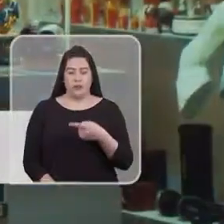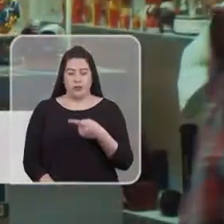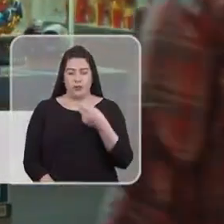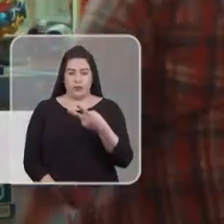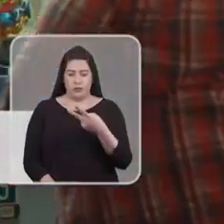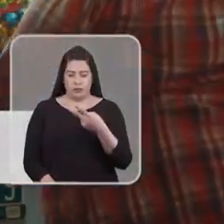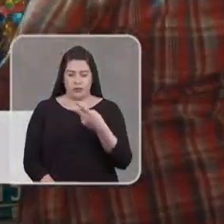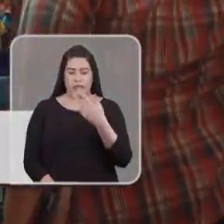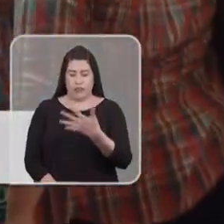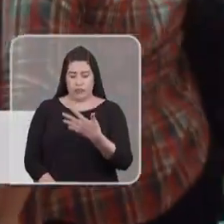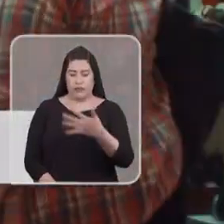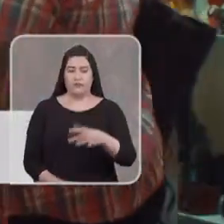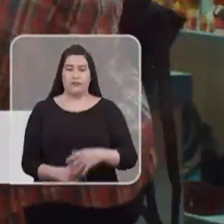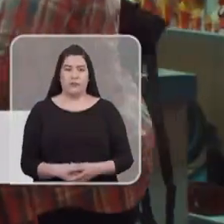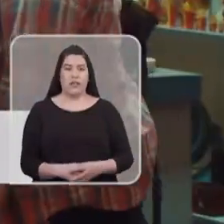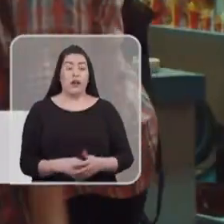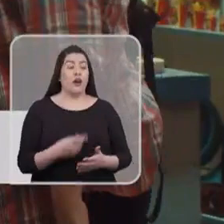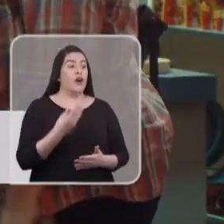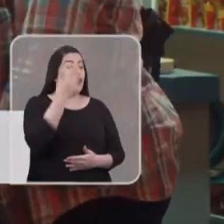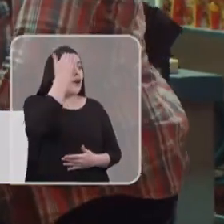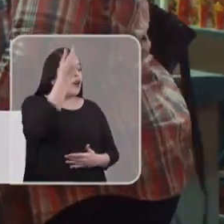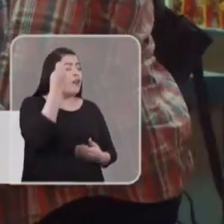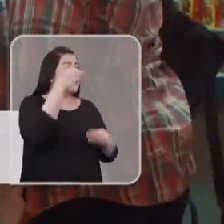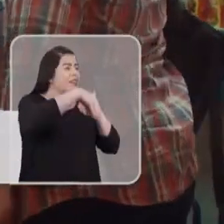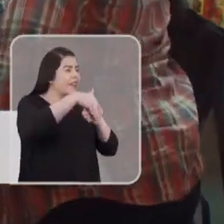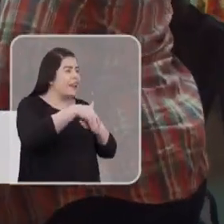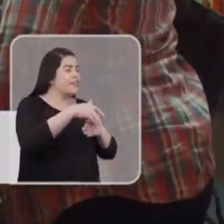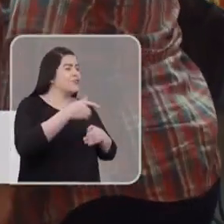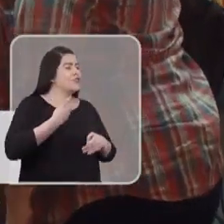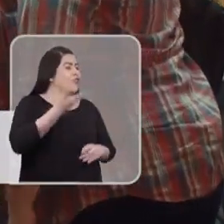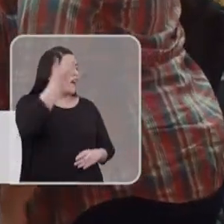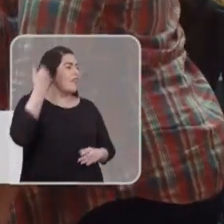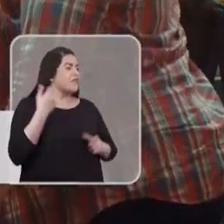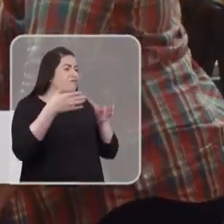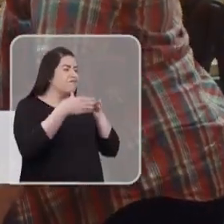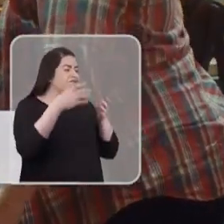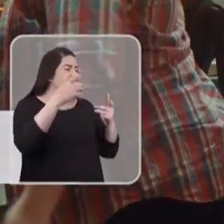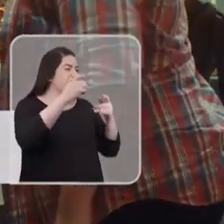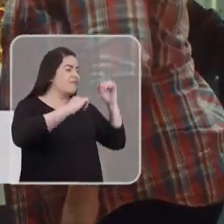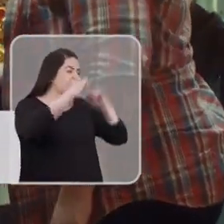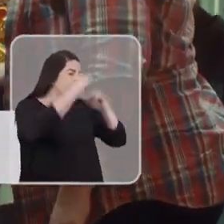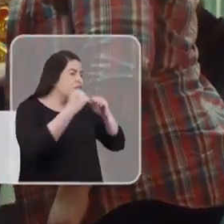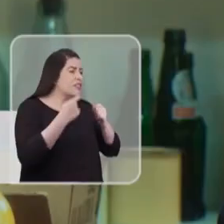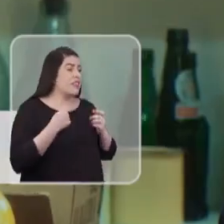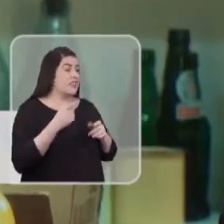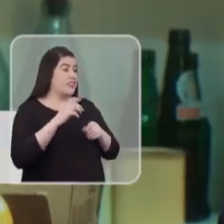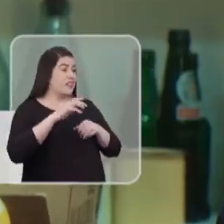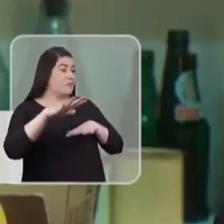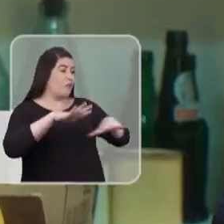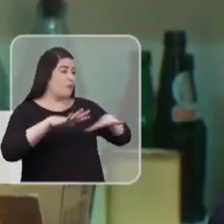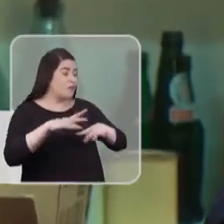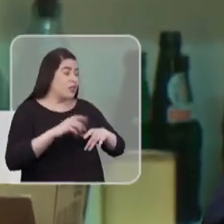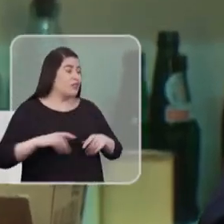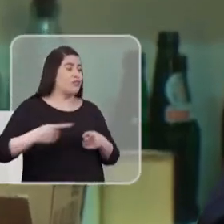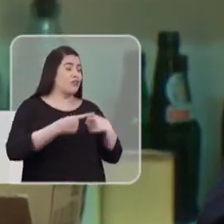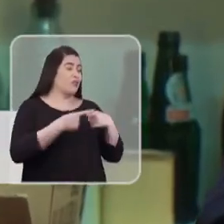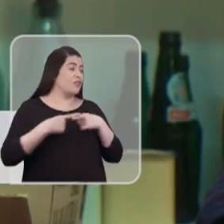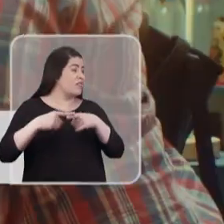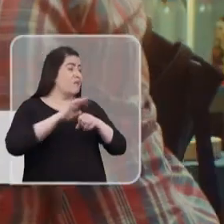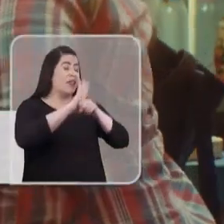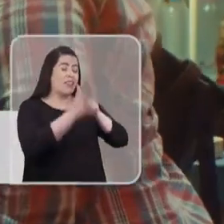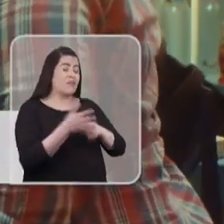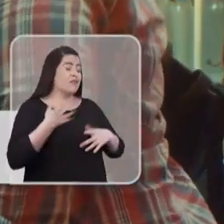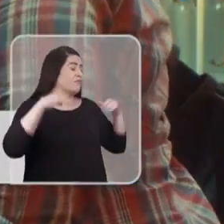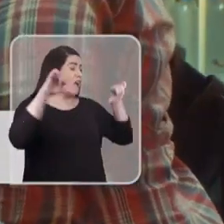Uno, dos, cinco y uno, uno. Hola, buenas tardes. Yo tenía una pyme y entre el estallido y la pandemia se me fue a las pailas.